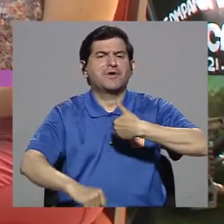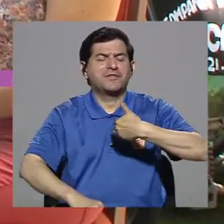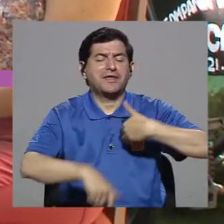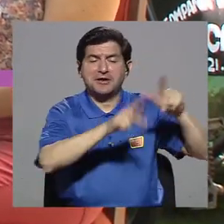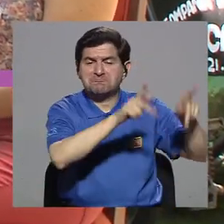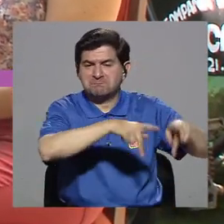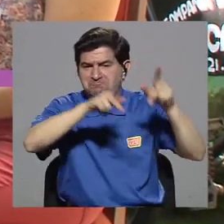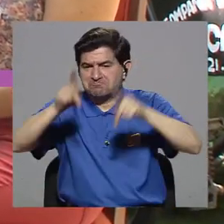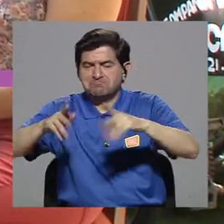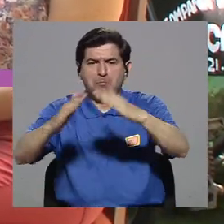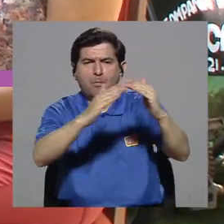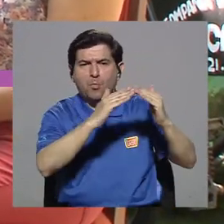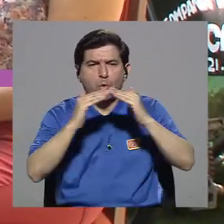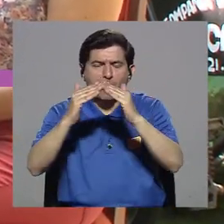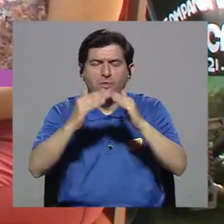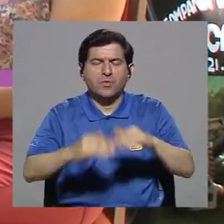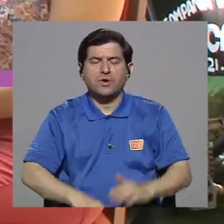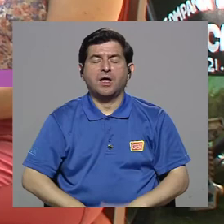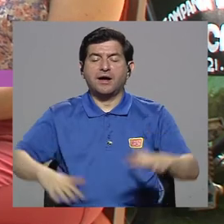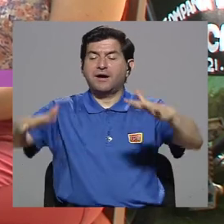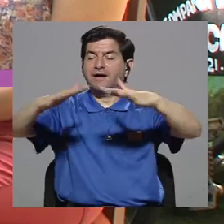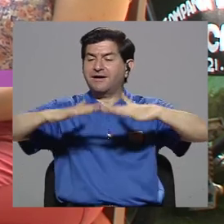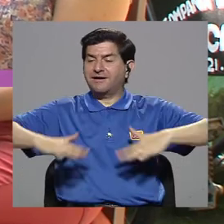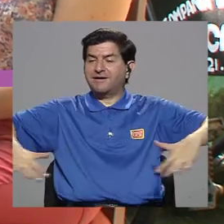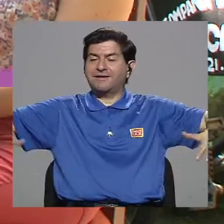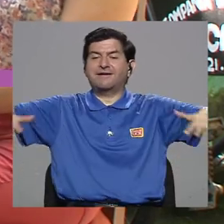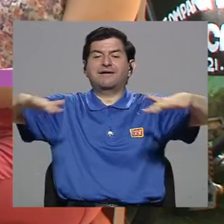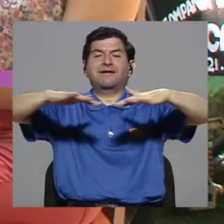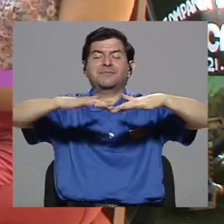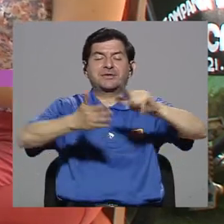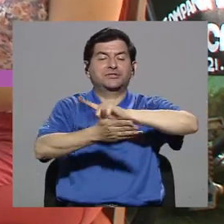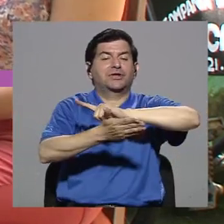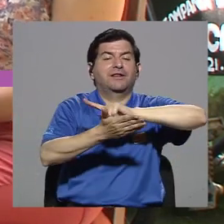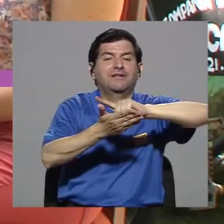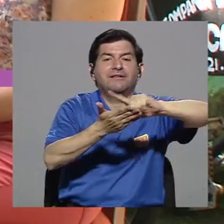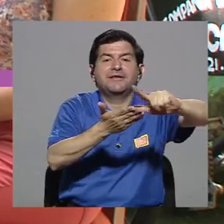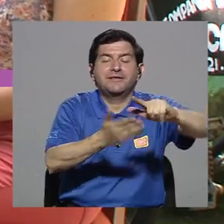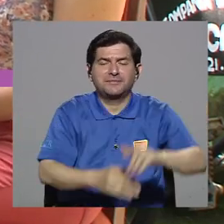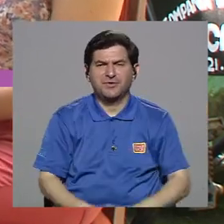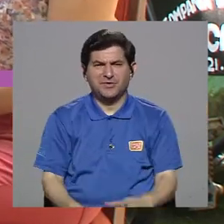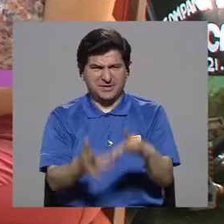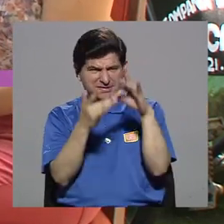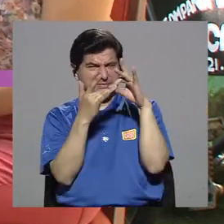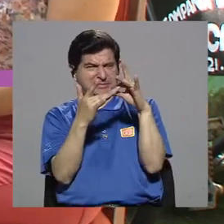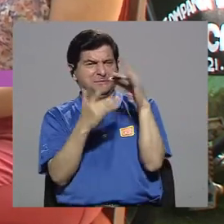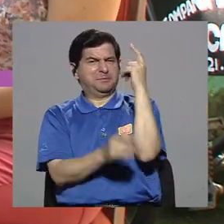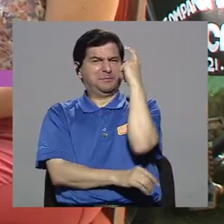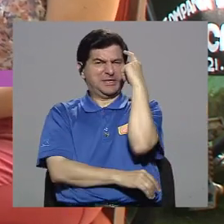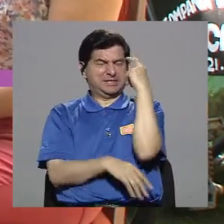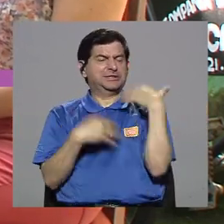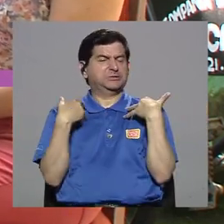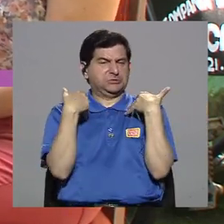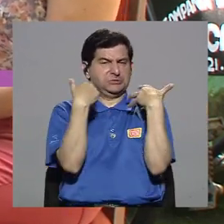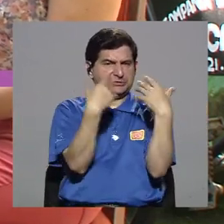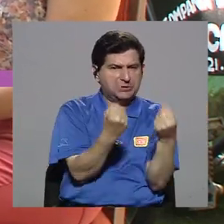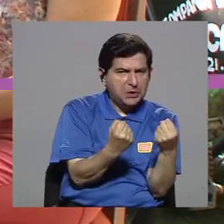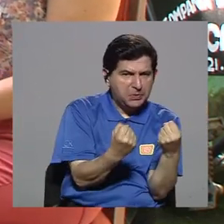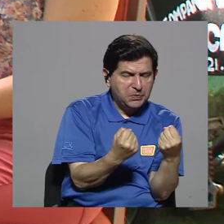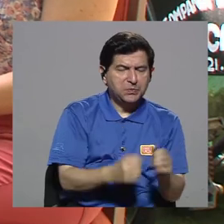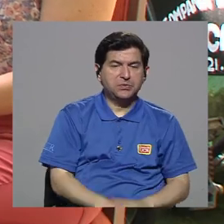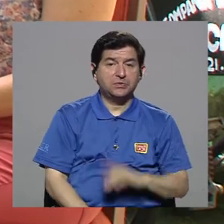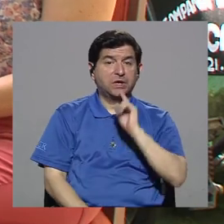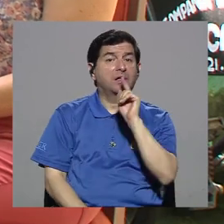pueden obtener las personas en una comunidad cuando su espacio está limpio, ¿verdad? Más que todo pensando en la salud,